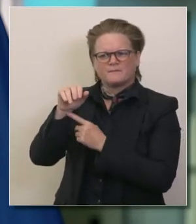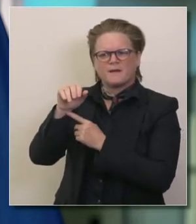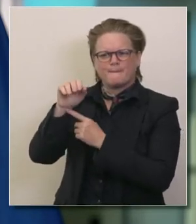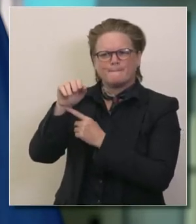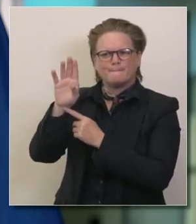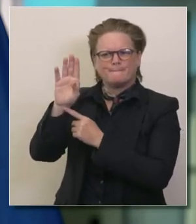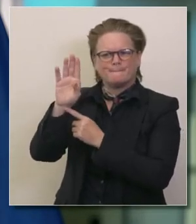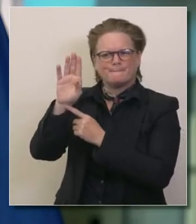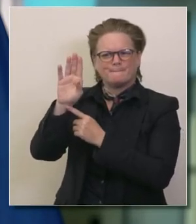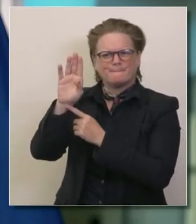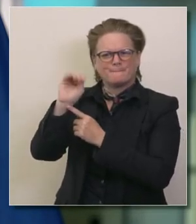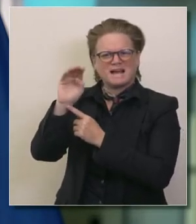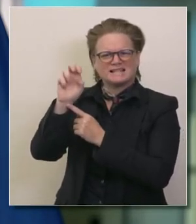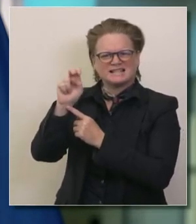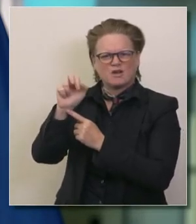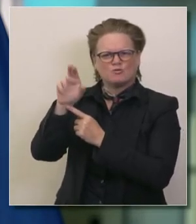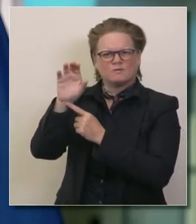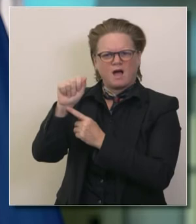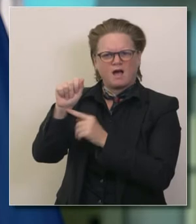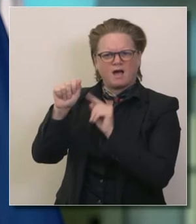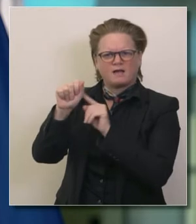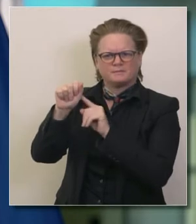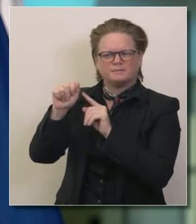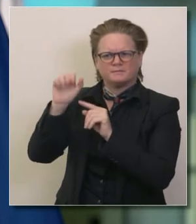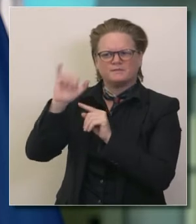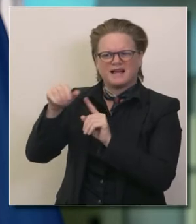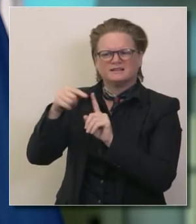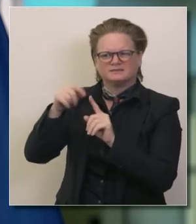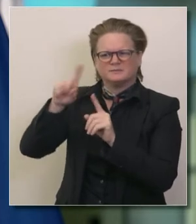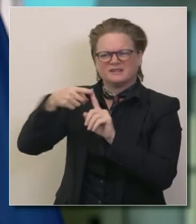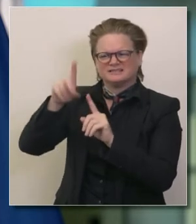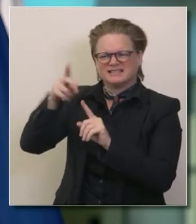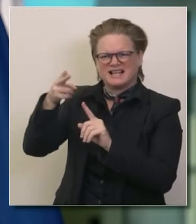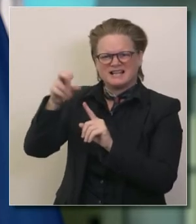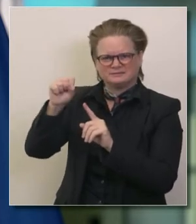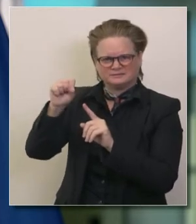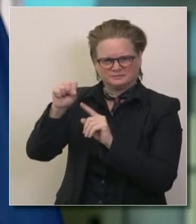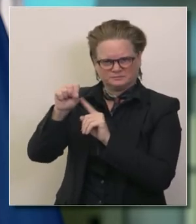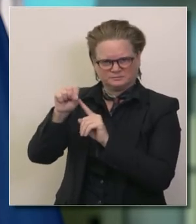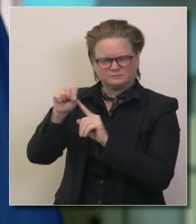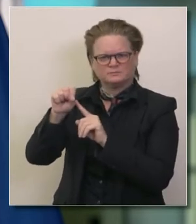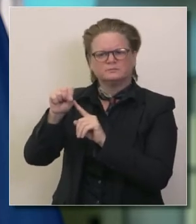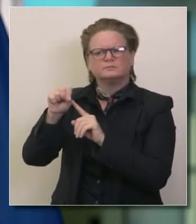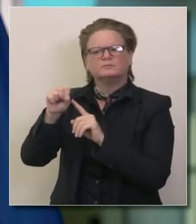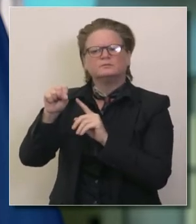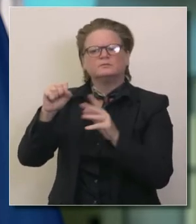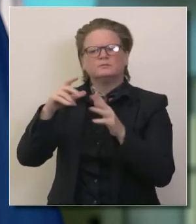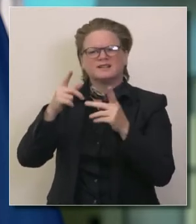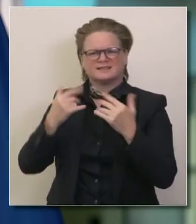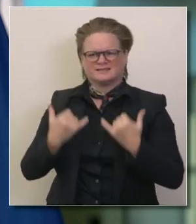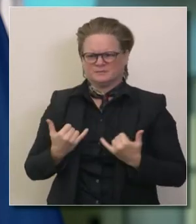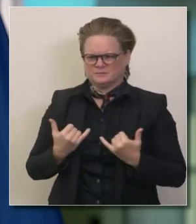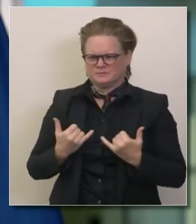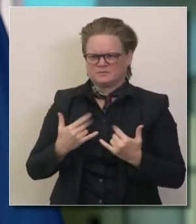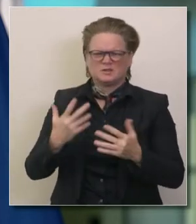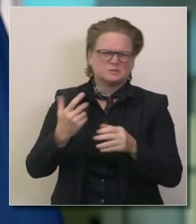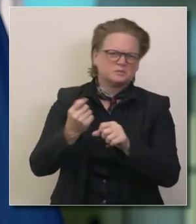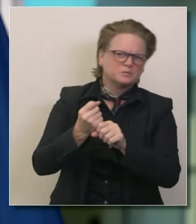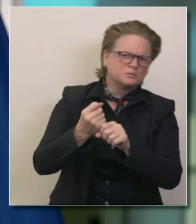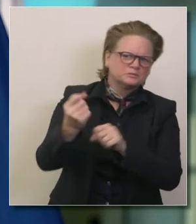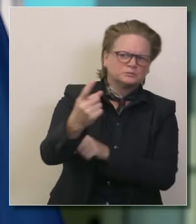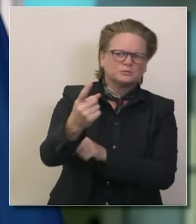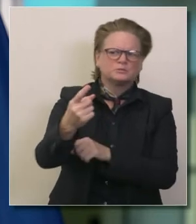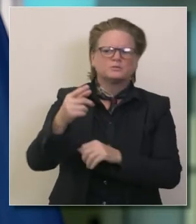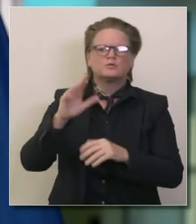tiene por ejemplo planes sanitarios vamos a hablar de ellos también el mes próximo pero quiero que usted nos